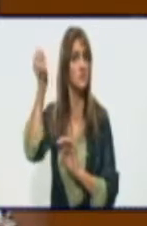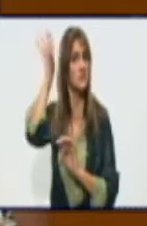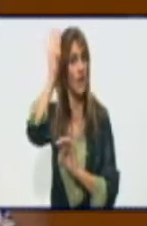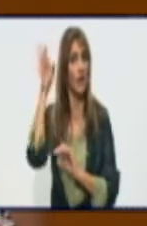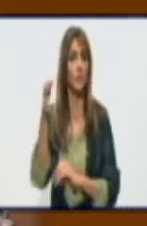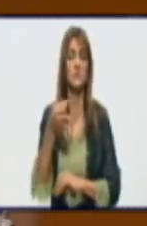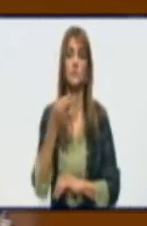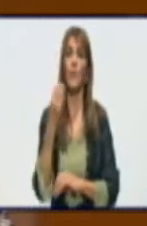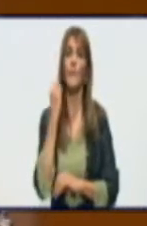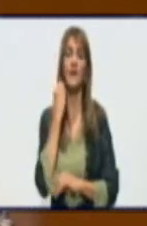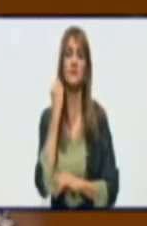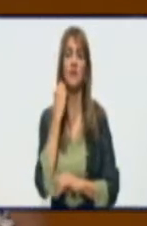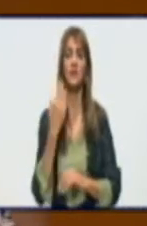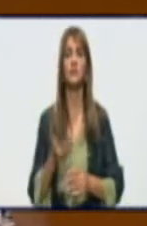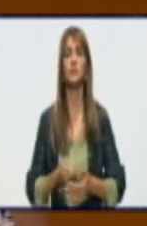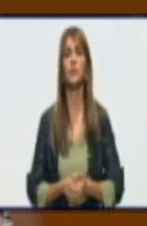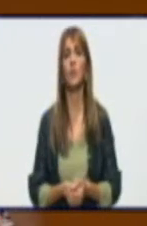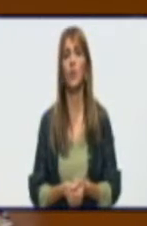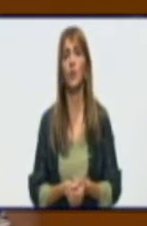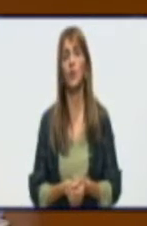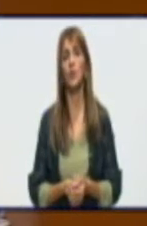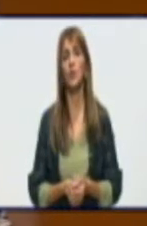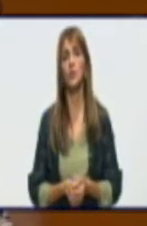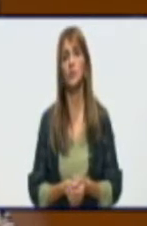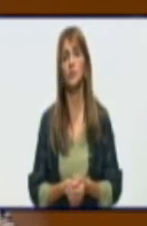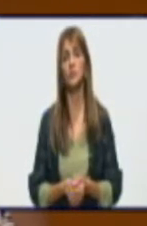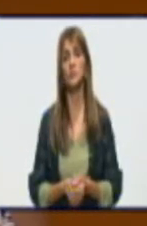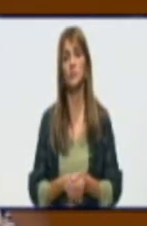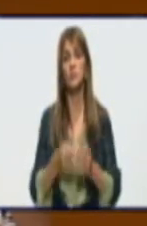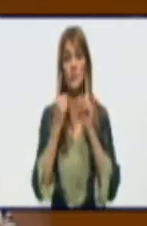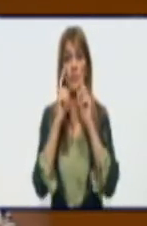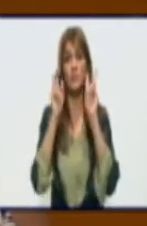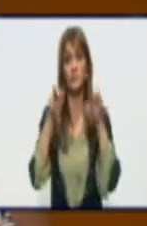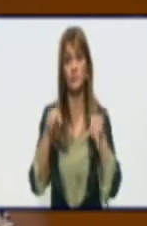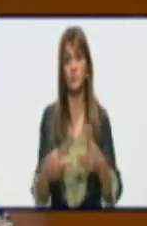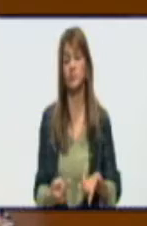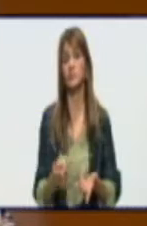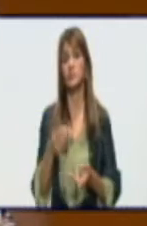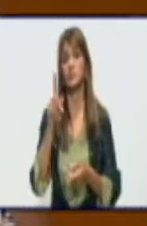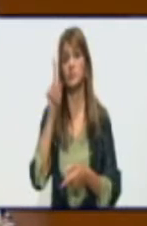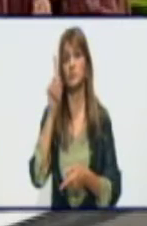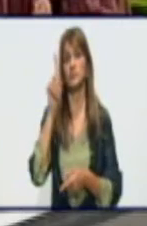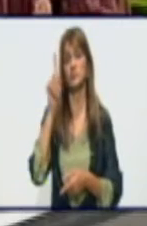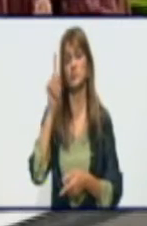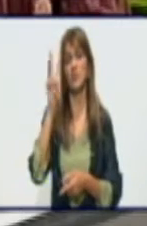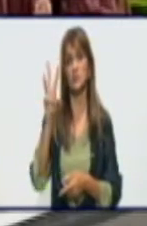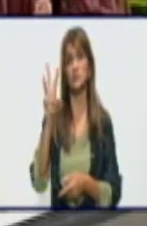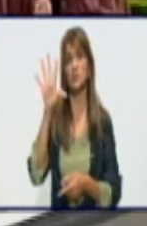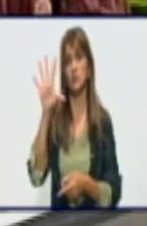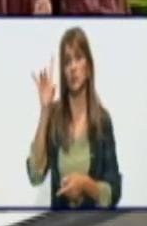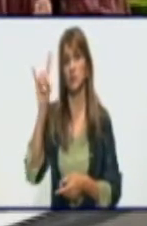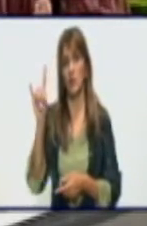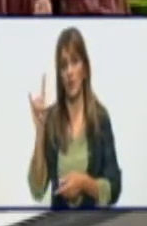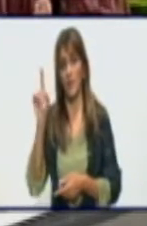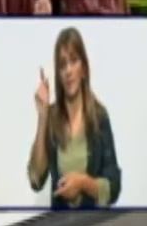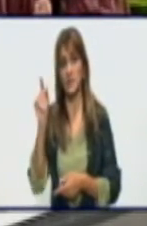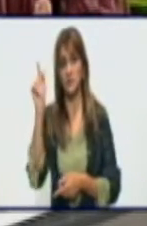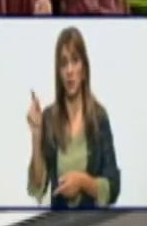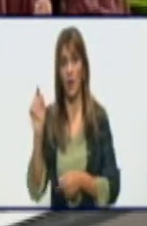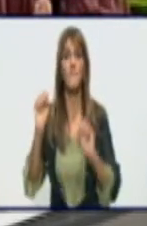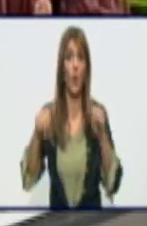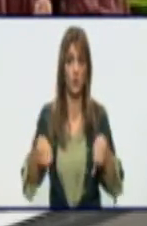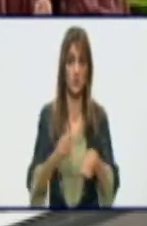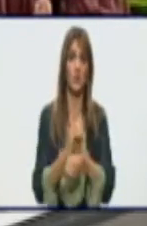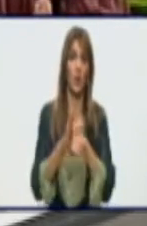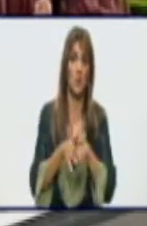nada, una cifra, ustedes pueden ahora mismo sacar una cuenta matemática, 359 casos sospechosos, pueden ser 359 casos